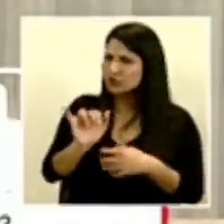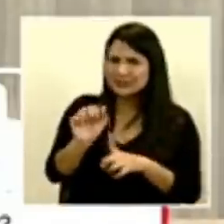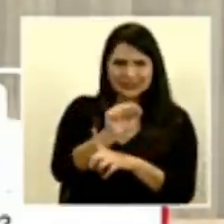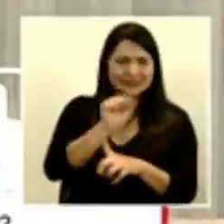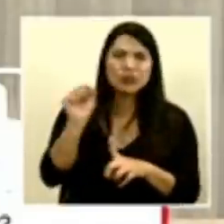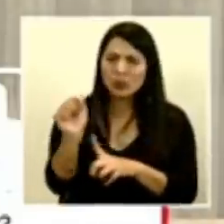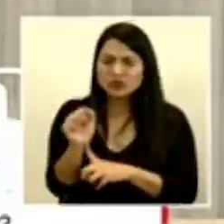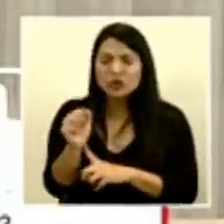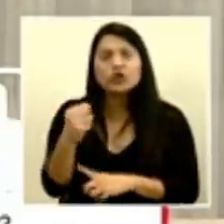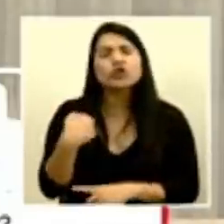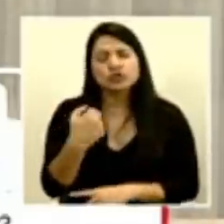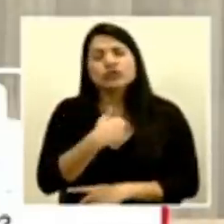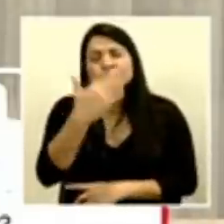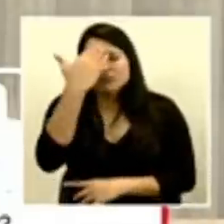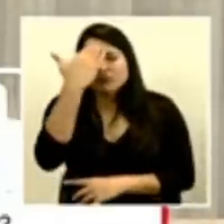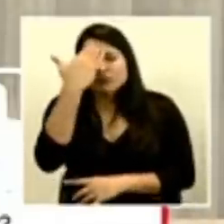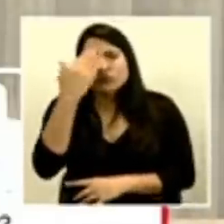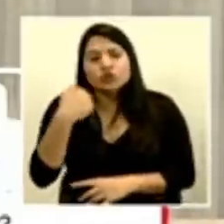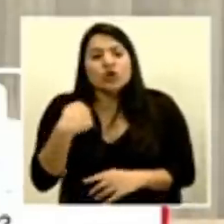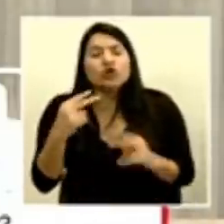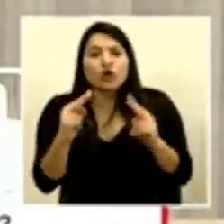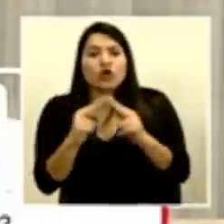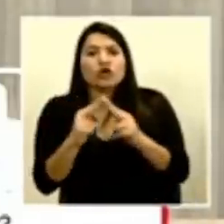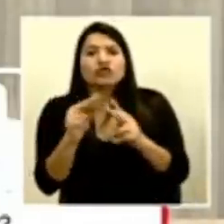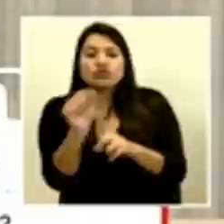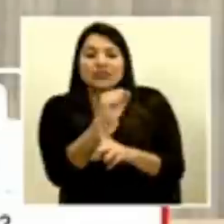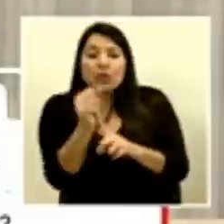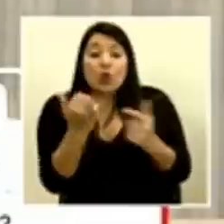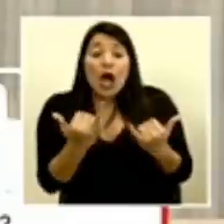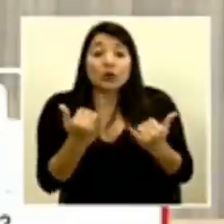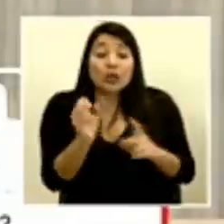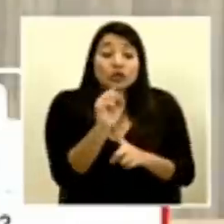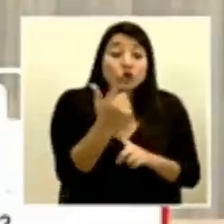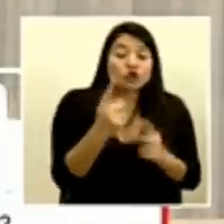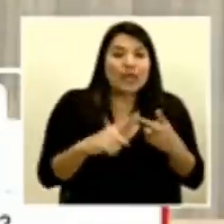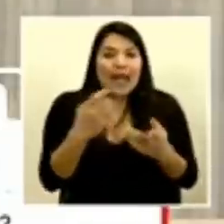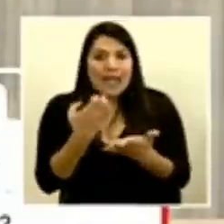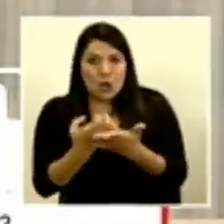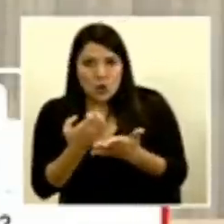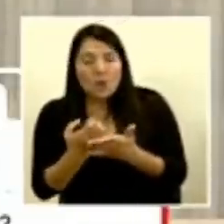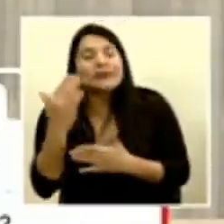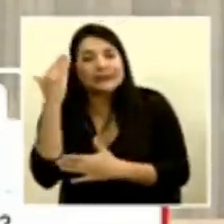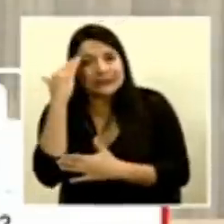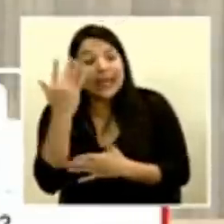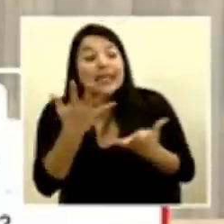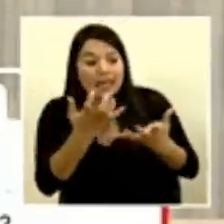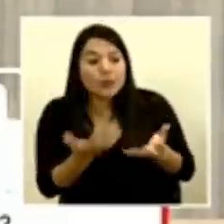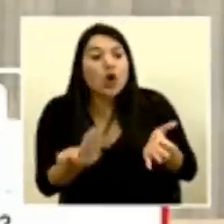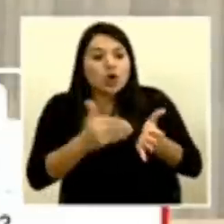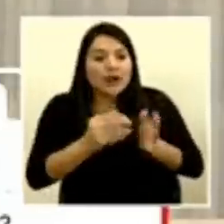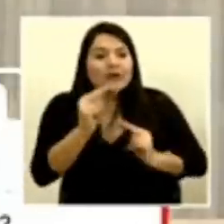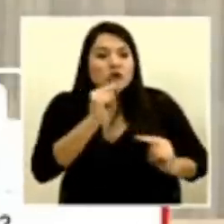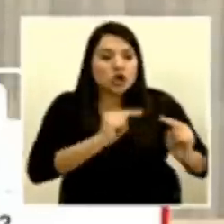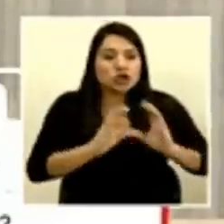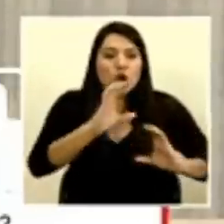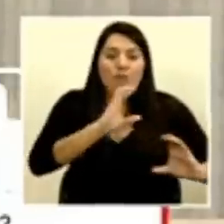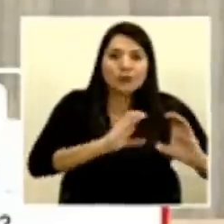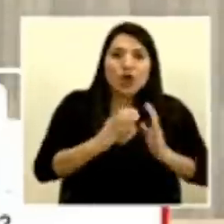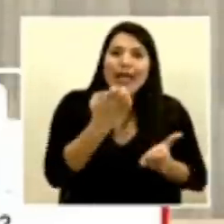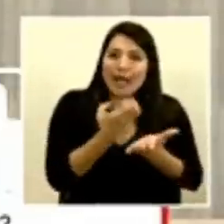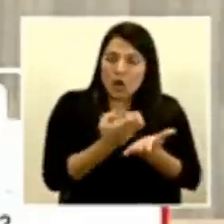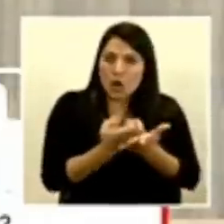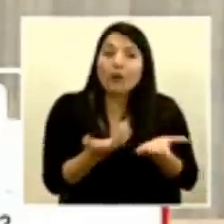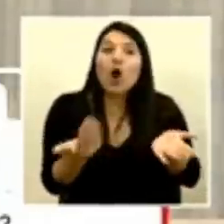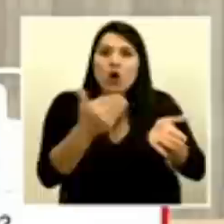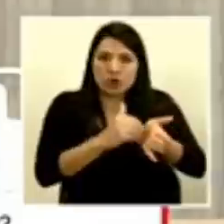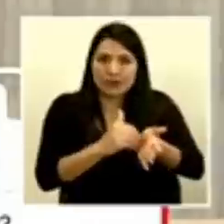conscientes. Queremos que se retomen las actividades comerciales y económicas y que vayamos poco a poco valorando cómo